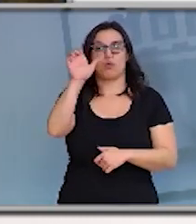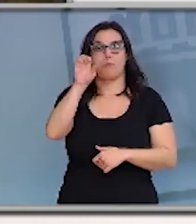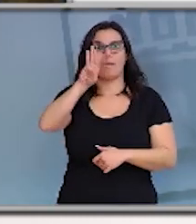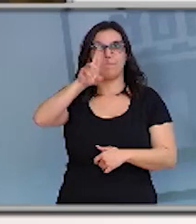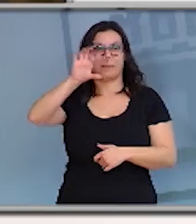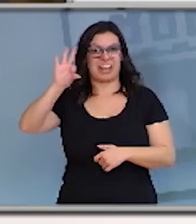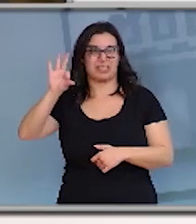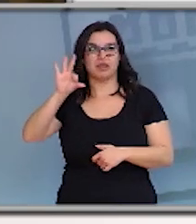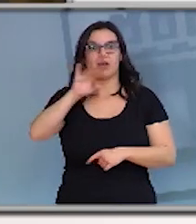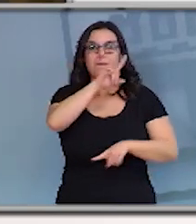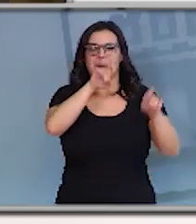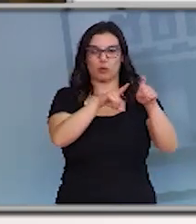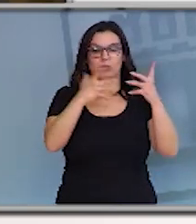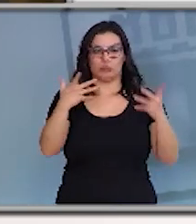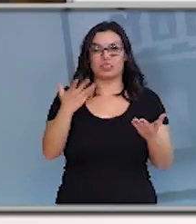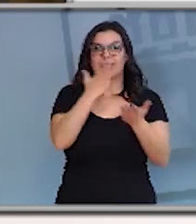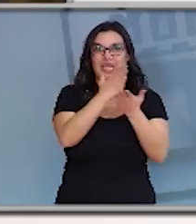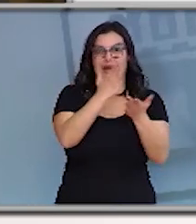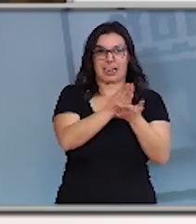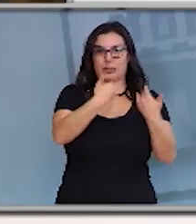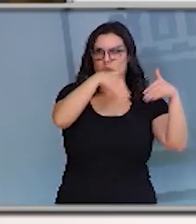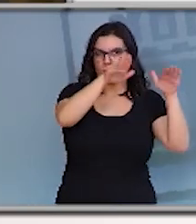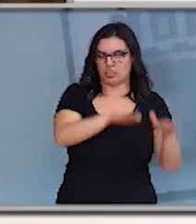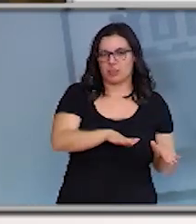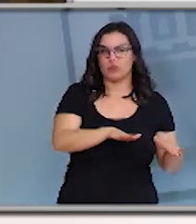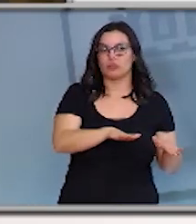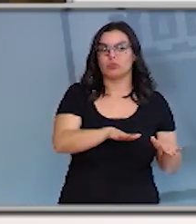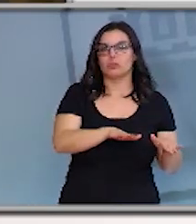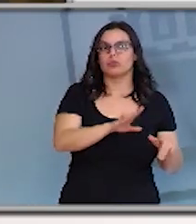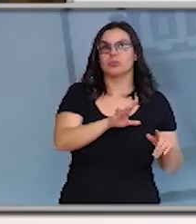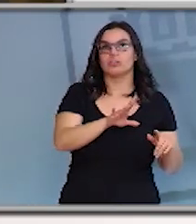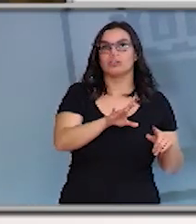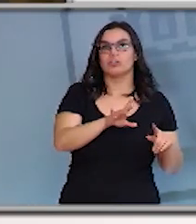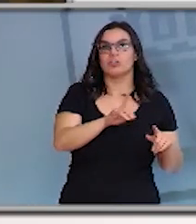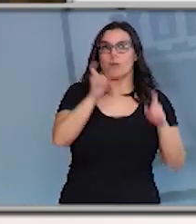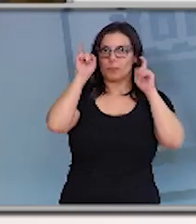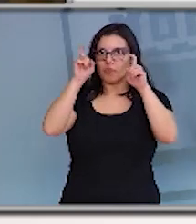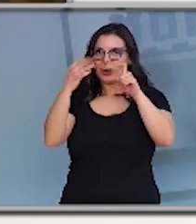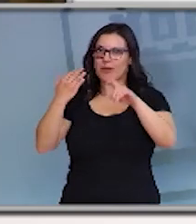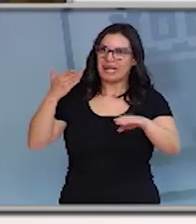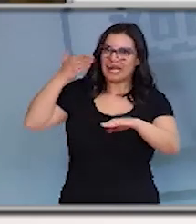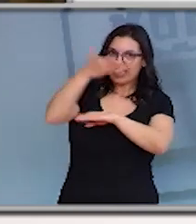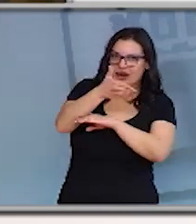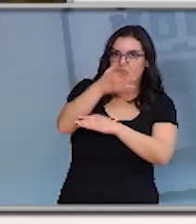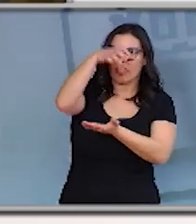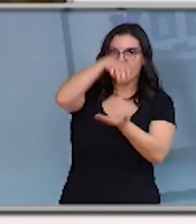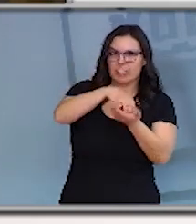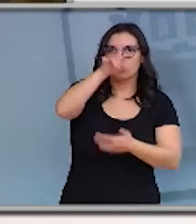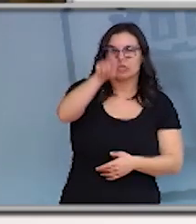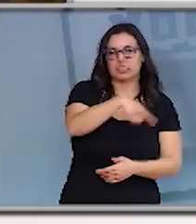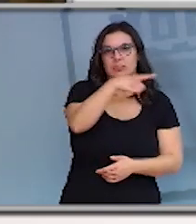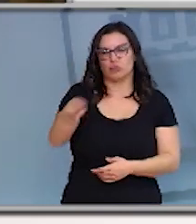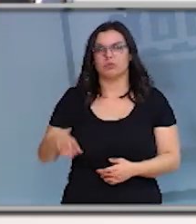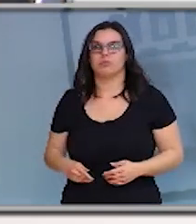que pregunta ante la suspensión de clases en los centros escolares si van a tener que asistir los profesores a sus centros de trabajo